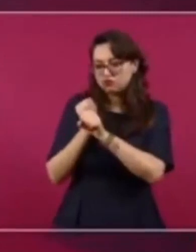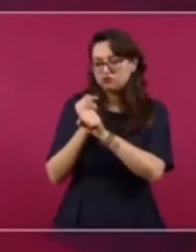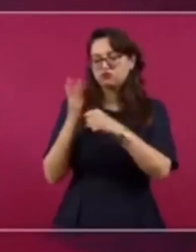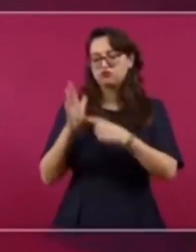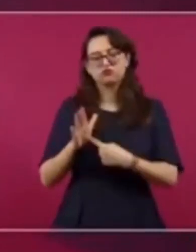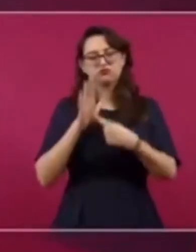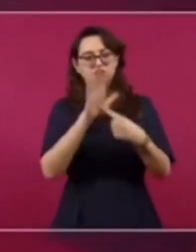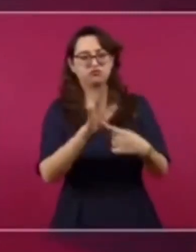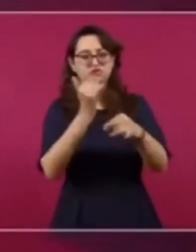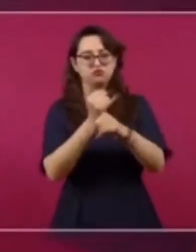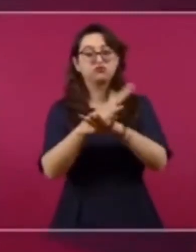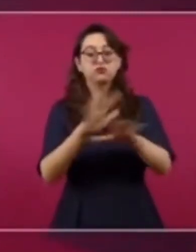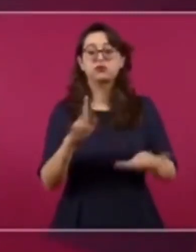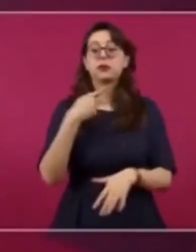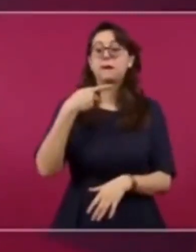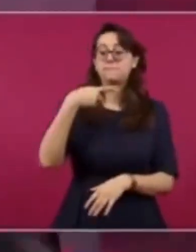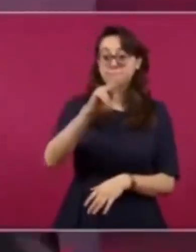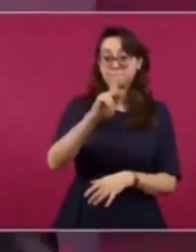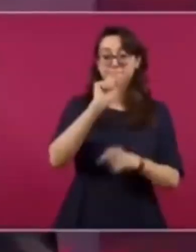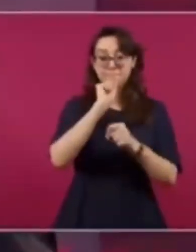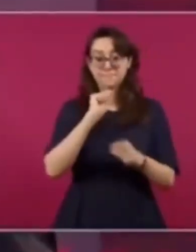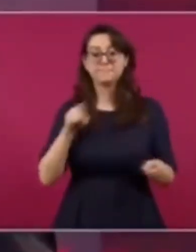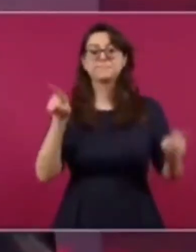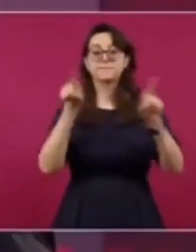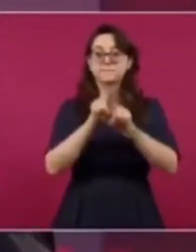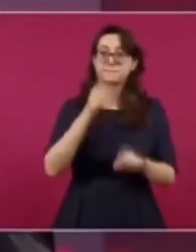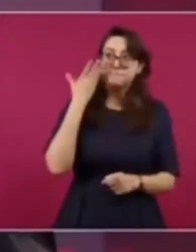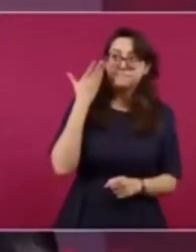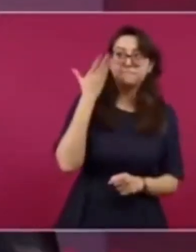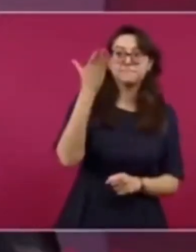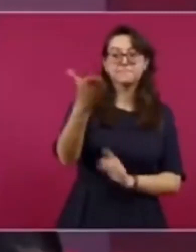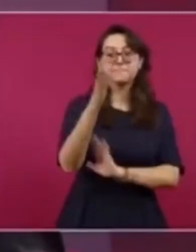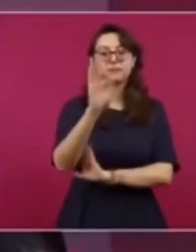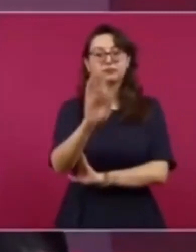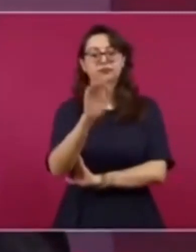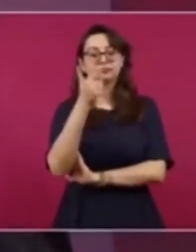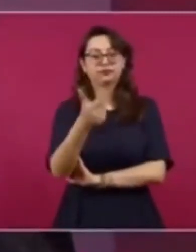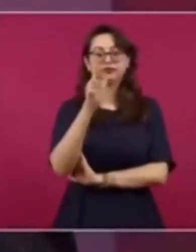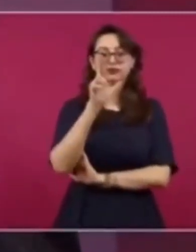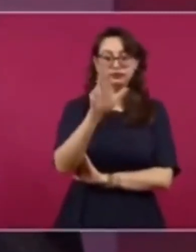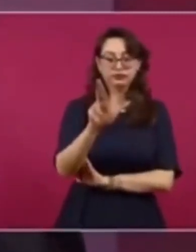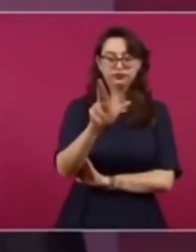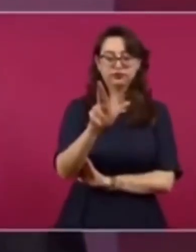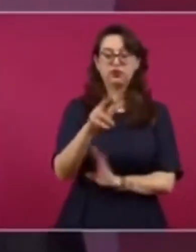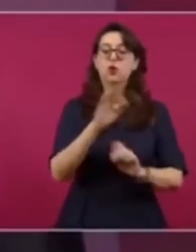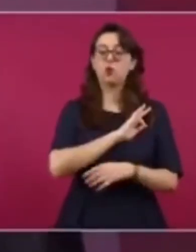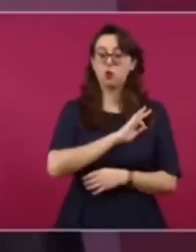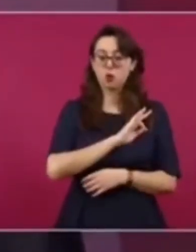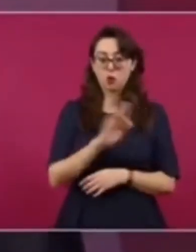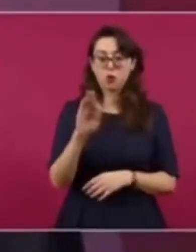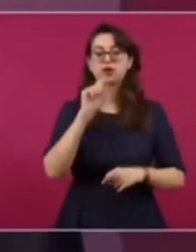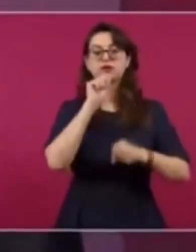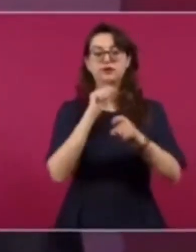estoy solicitando a la Fiscalía General de la República que, como es